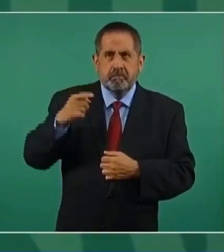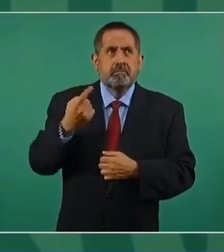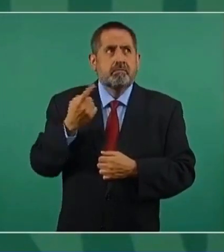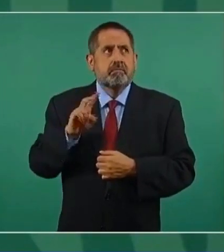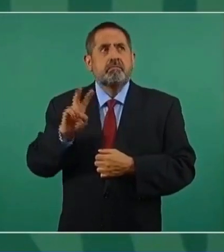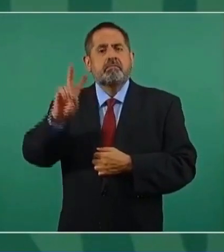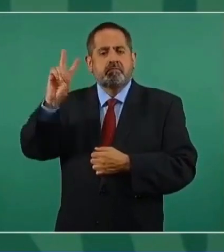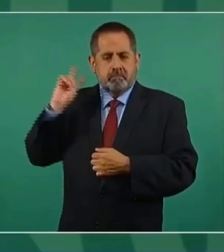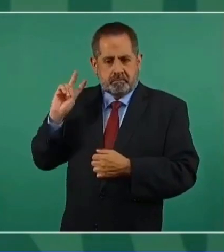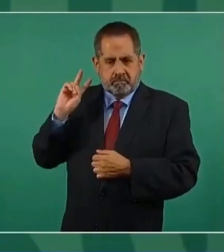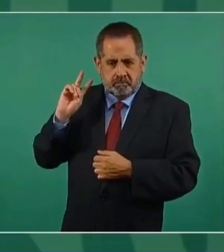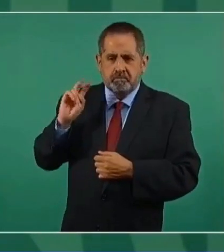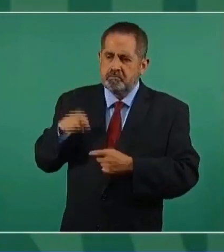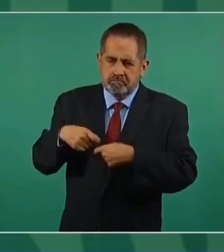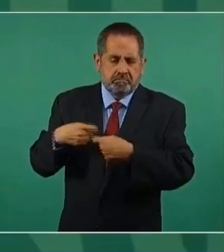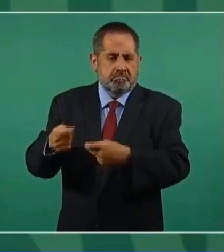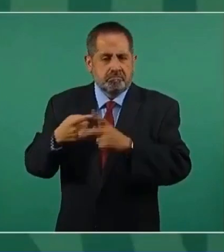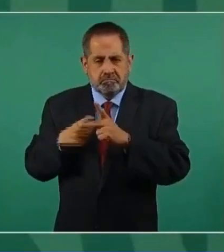el viernes pasado.